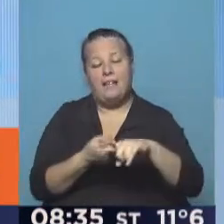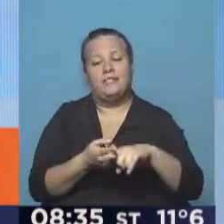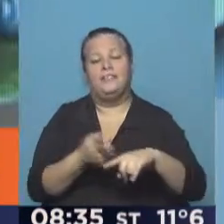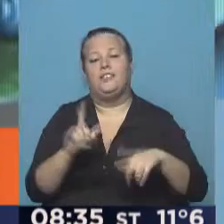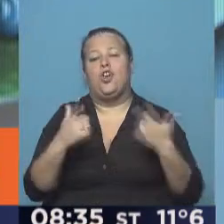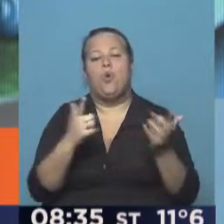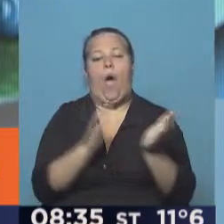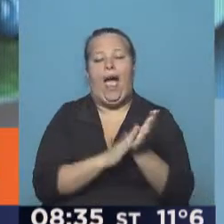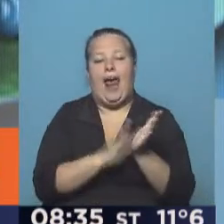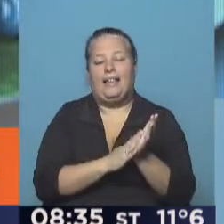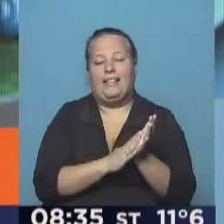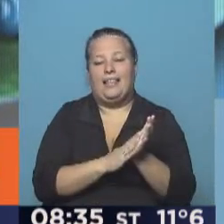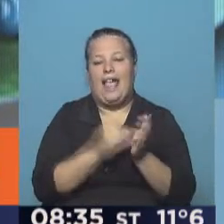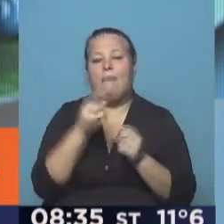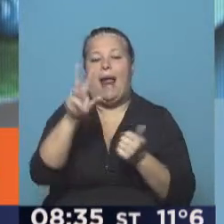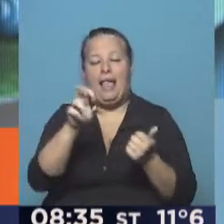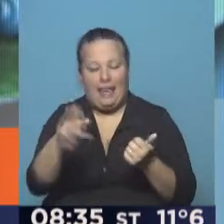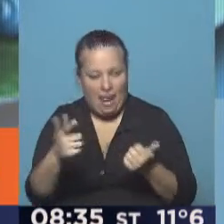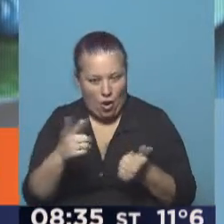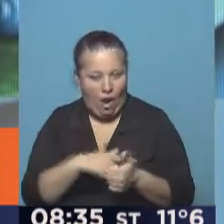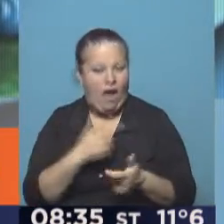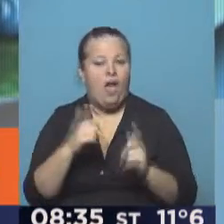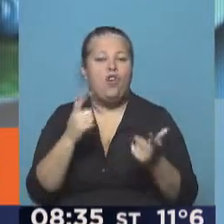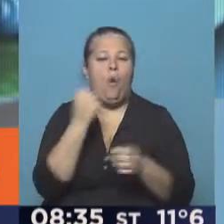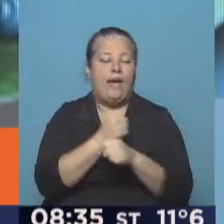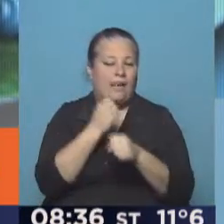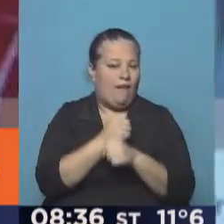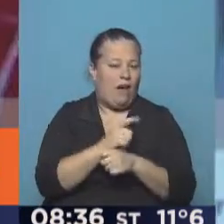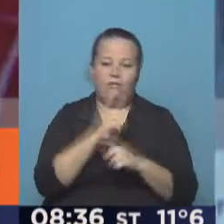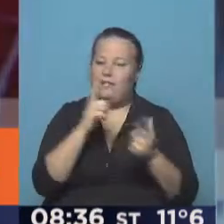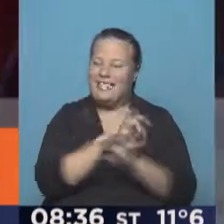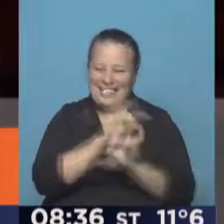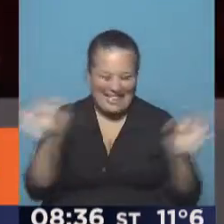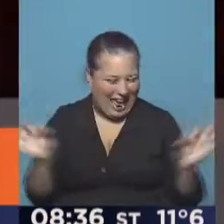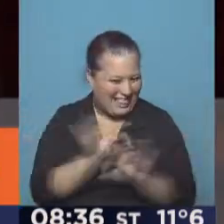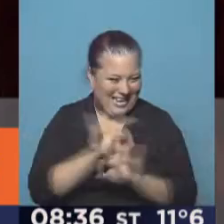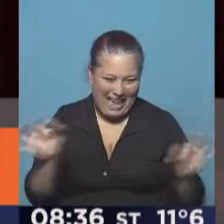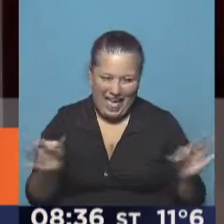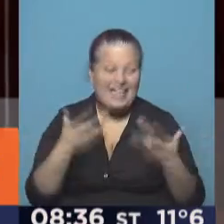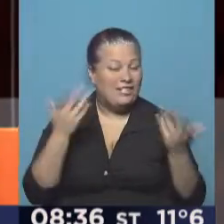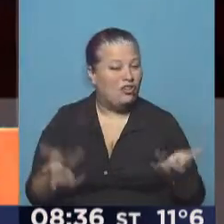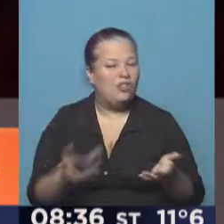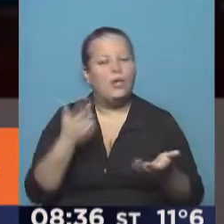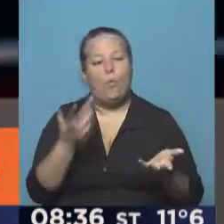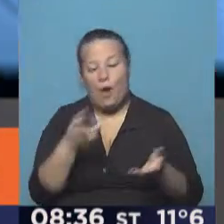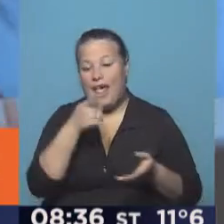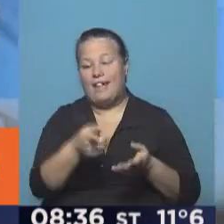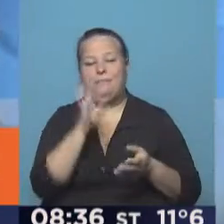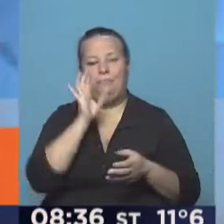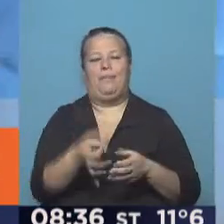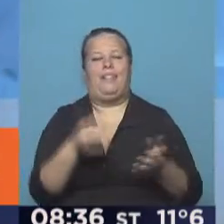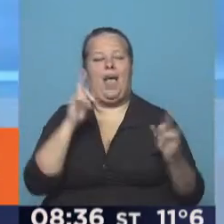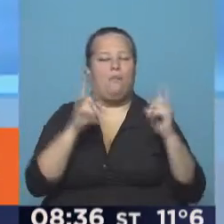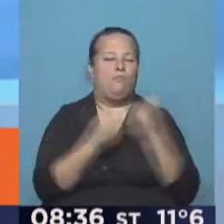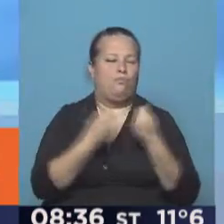una garantía para poder alquilar, no hay empleo, no tienen a nadie. No tienen a nadie. Bueno, ahí estamos viendo muchos